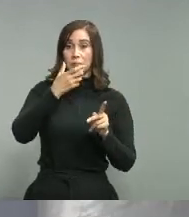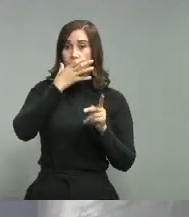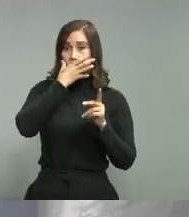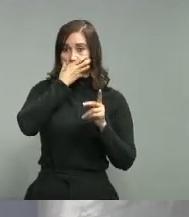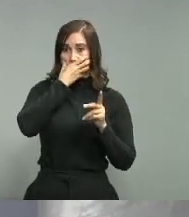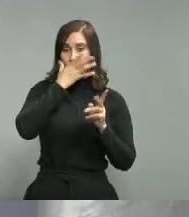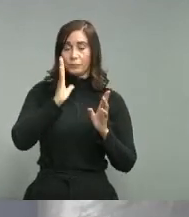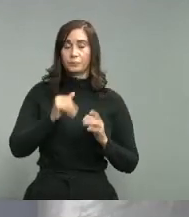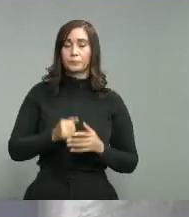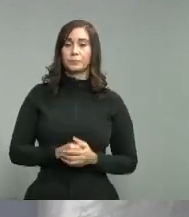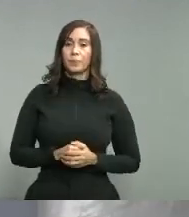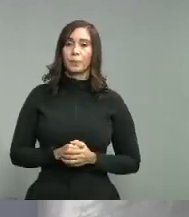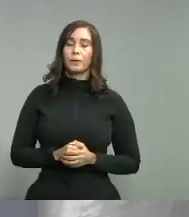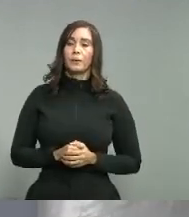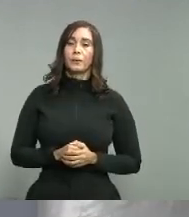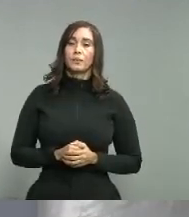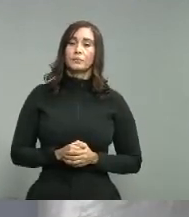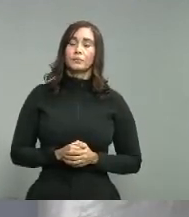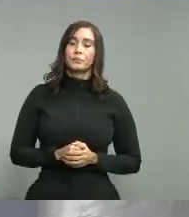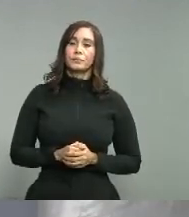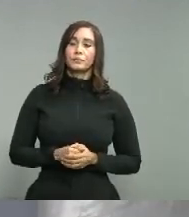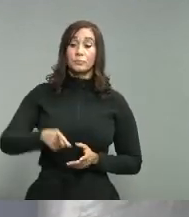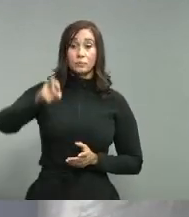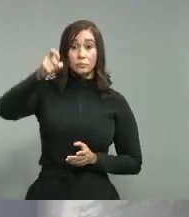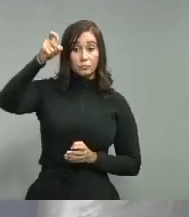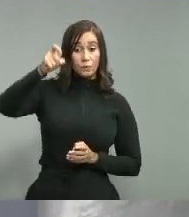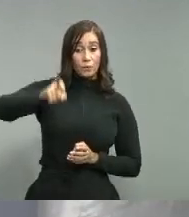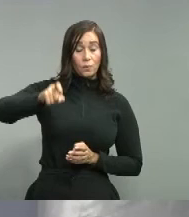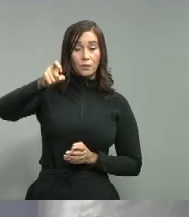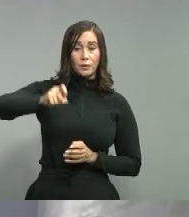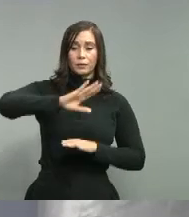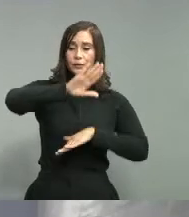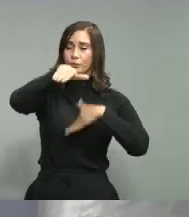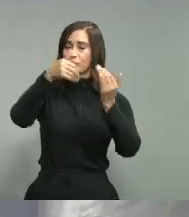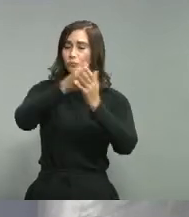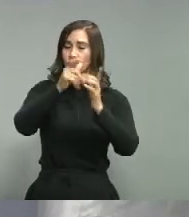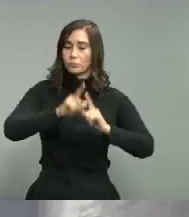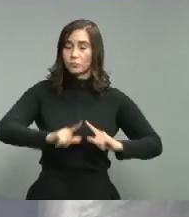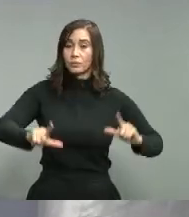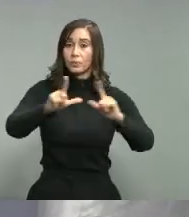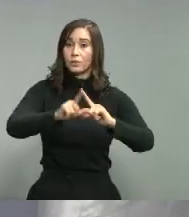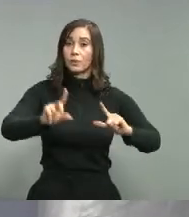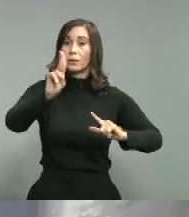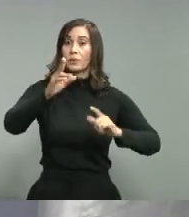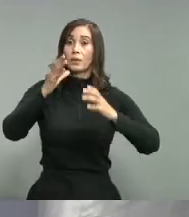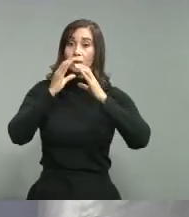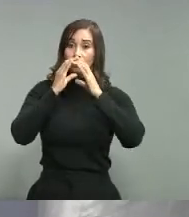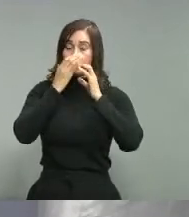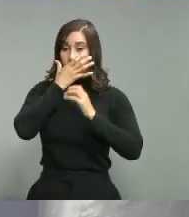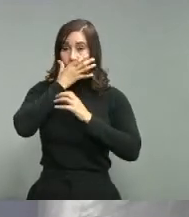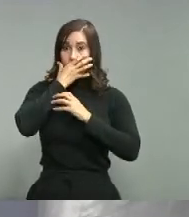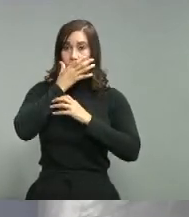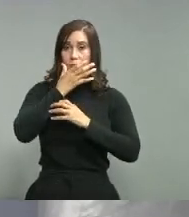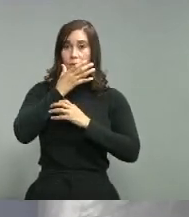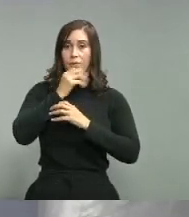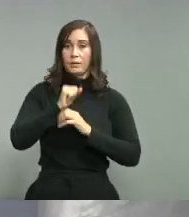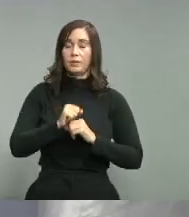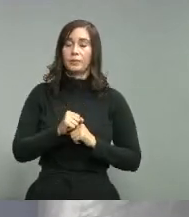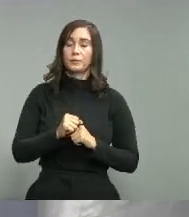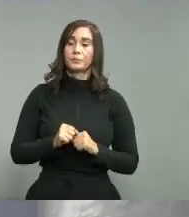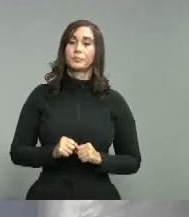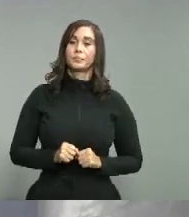el uso de la mascarilla es obligatorio en todo el espacio público e igualmente recomendado